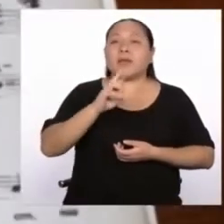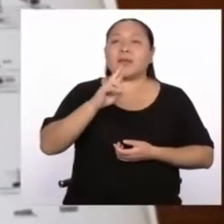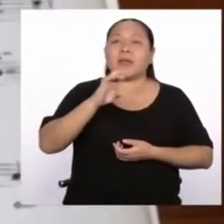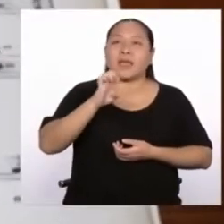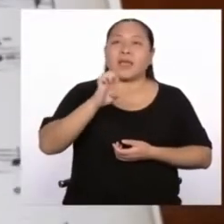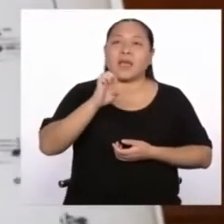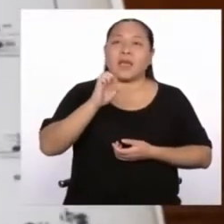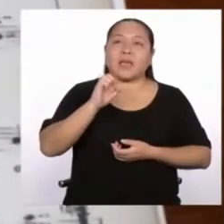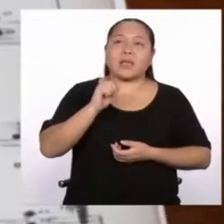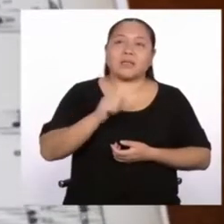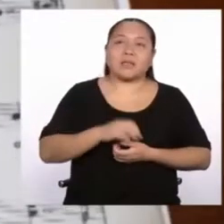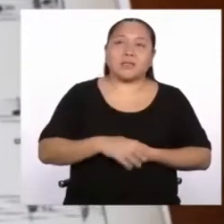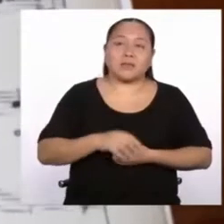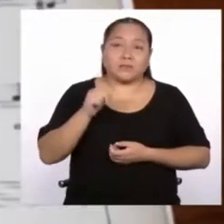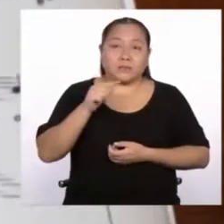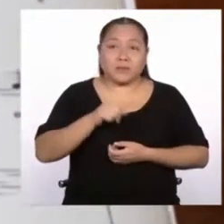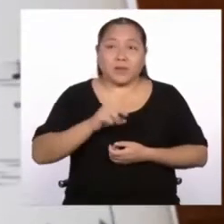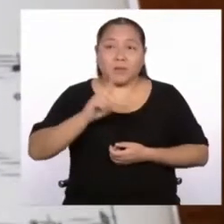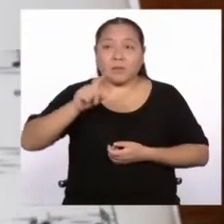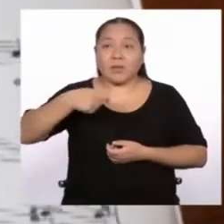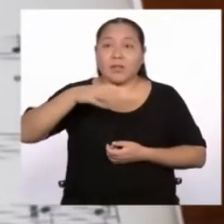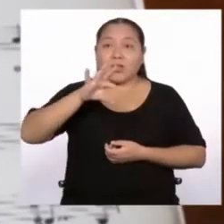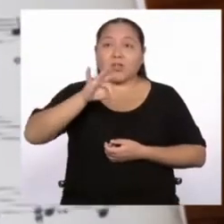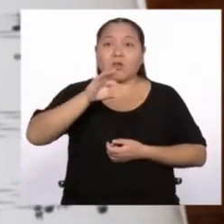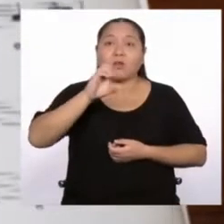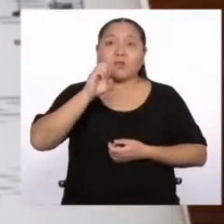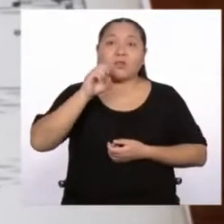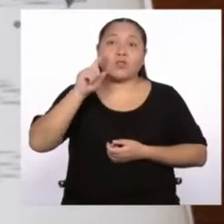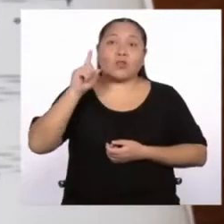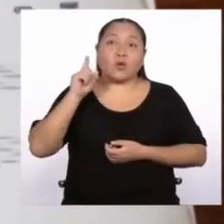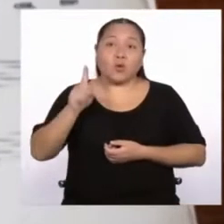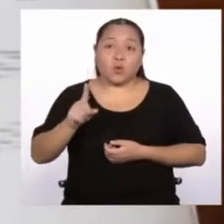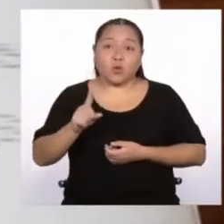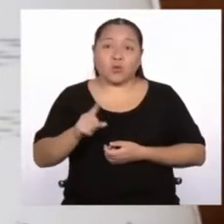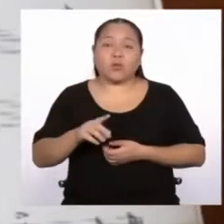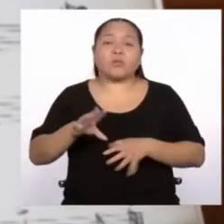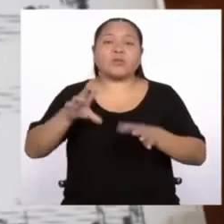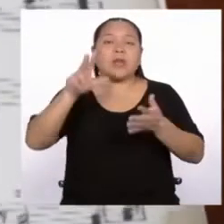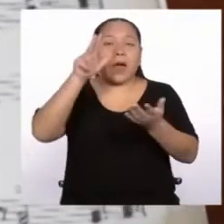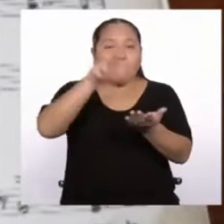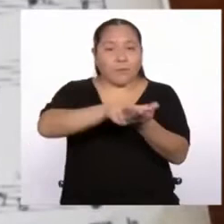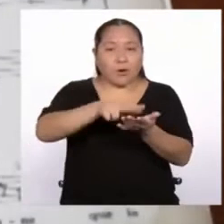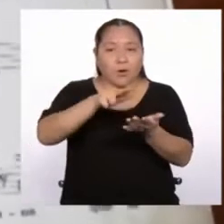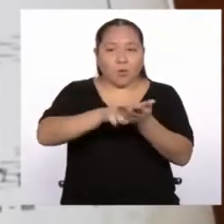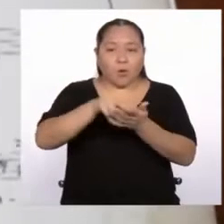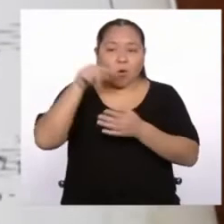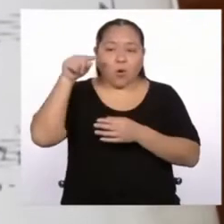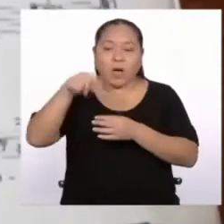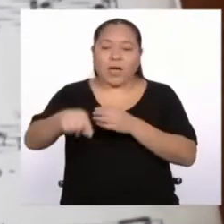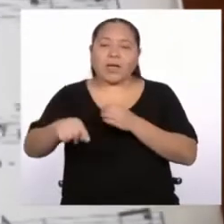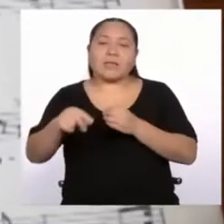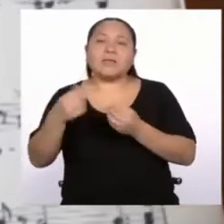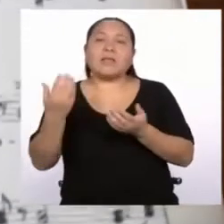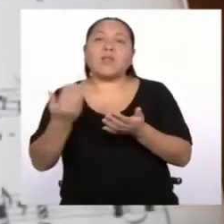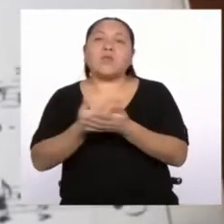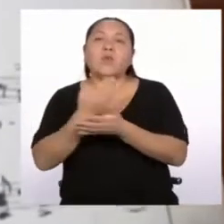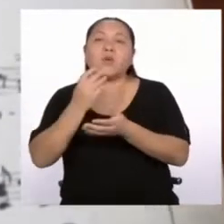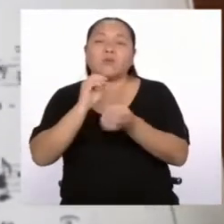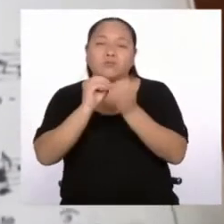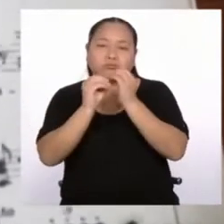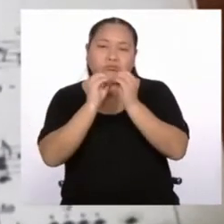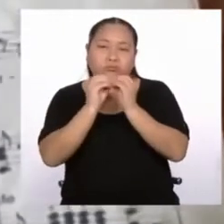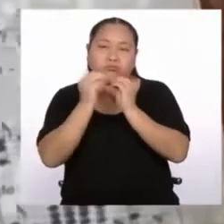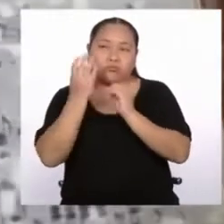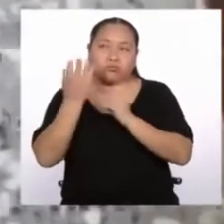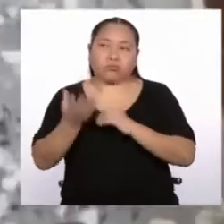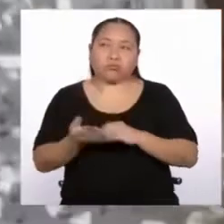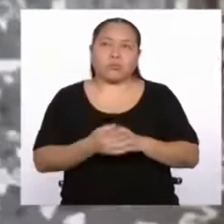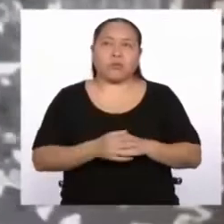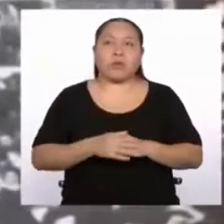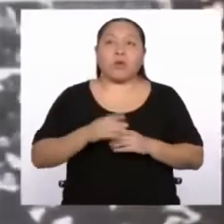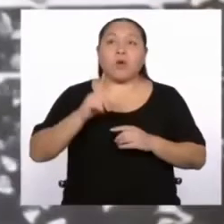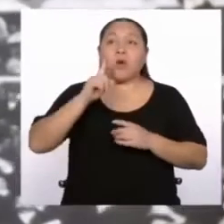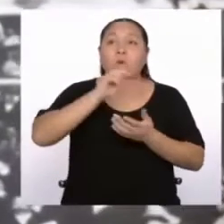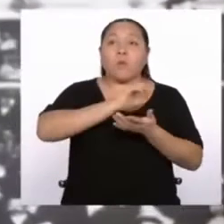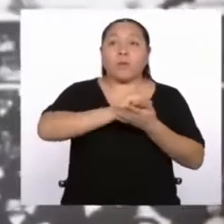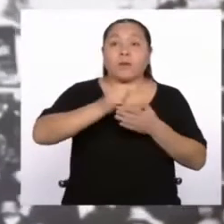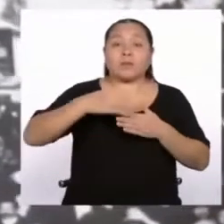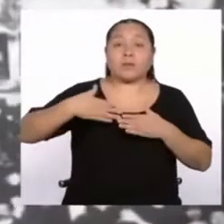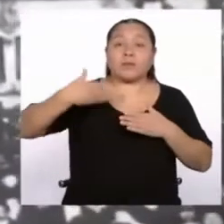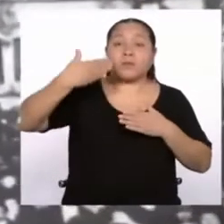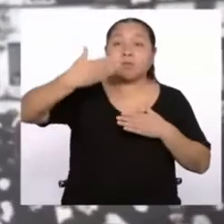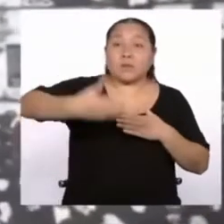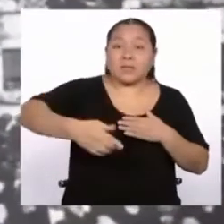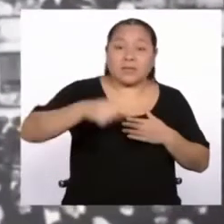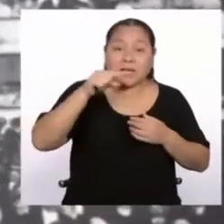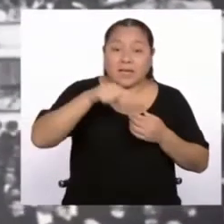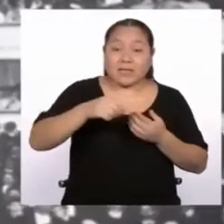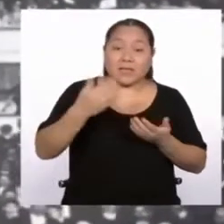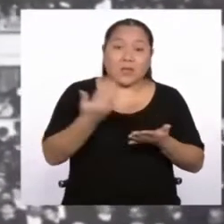1901 se aprobó la restauración del himno nacional. Un mes después, esta remozada